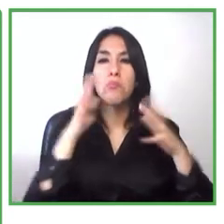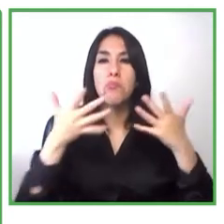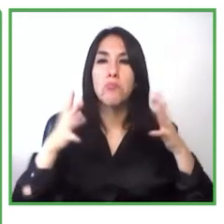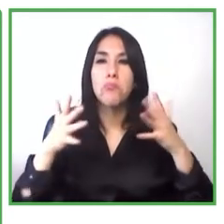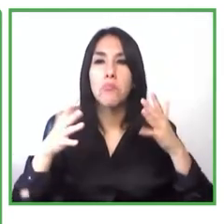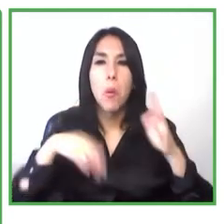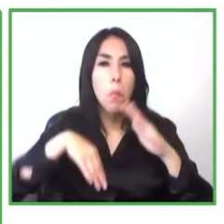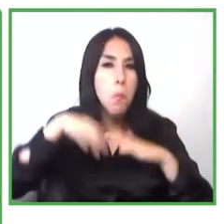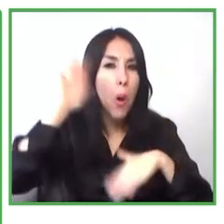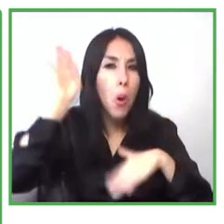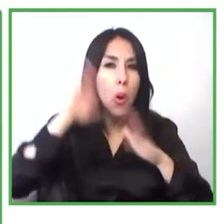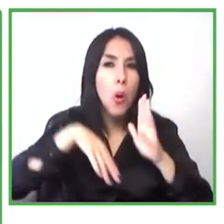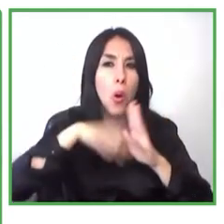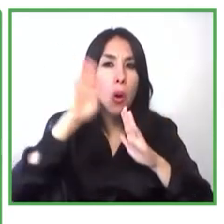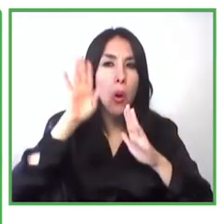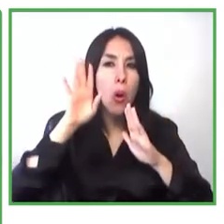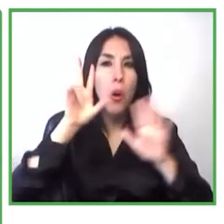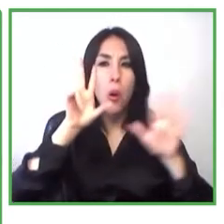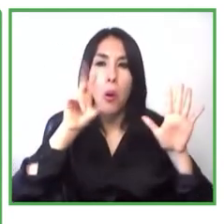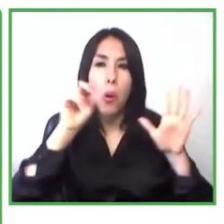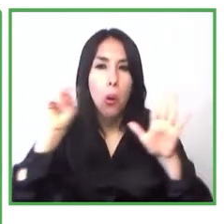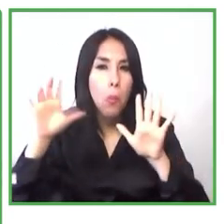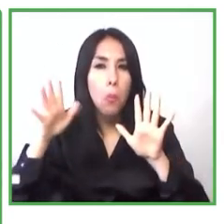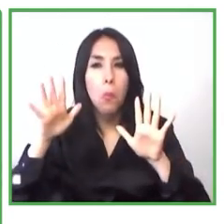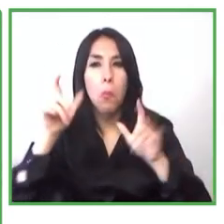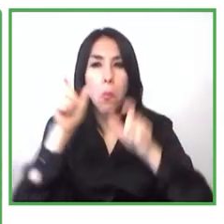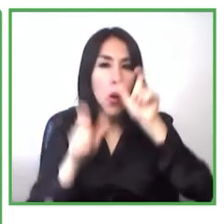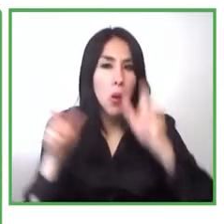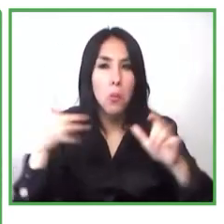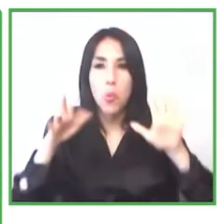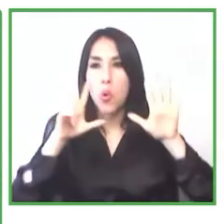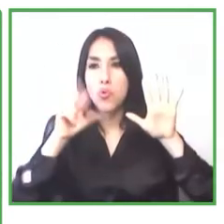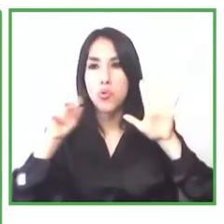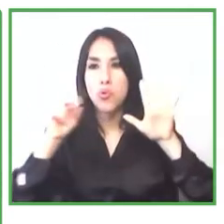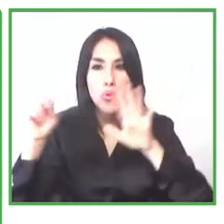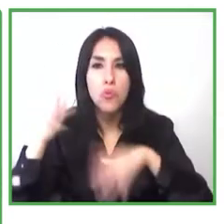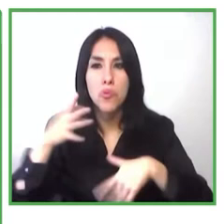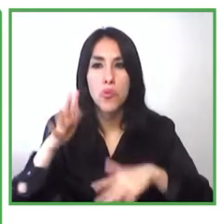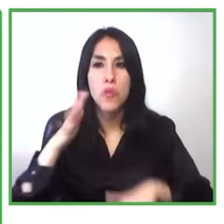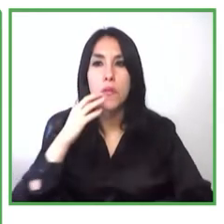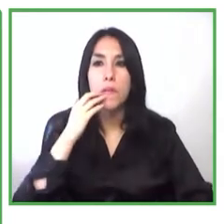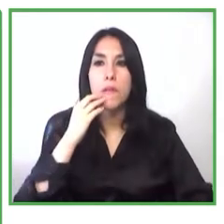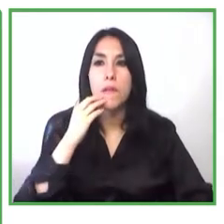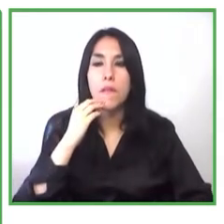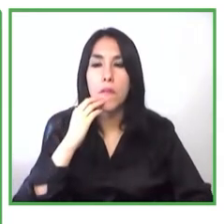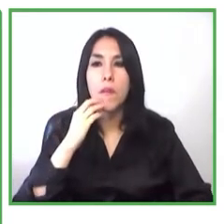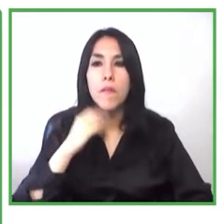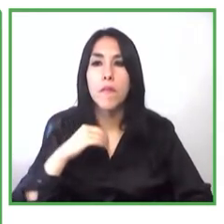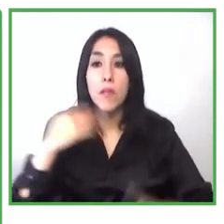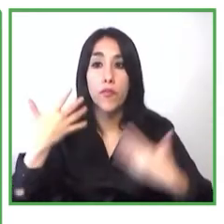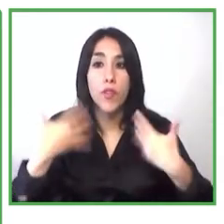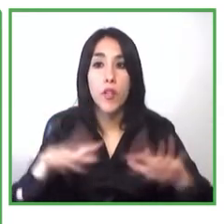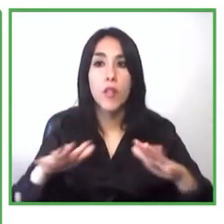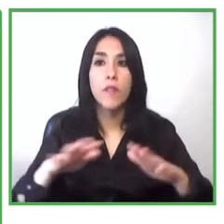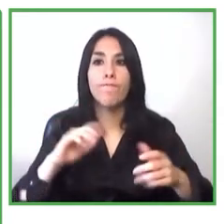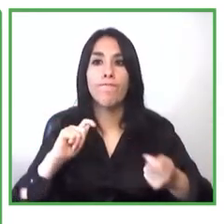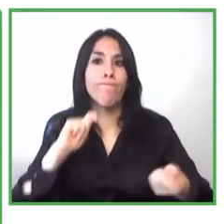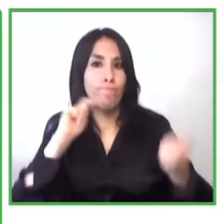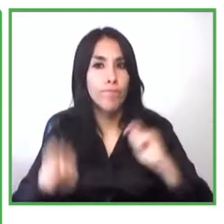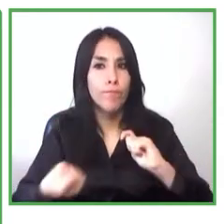859 precisamente que ya han completado el programa de aceleración de emprendimiento